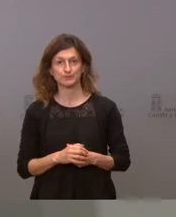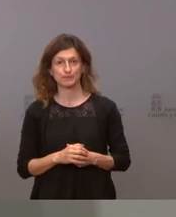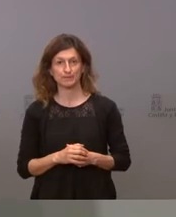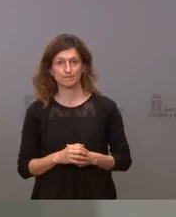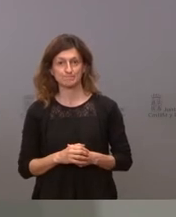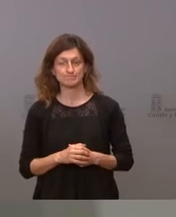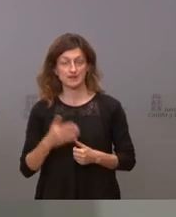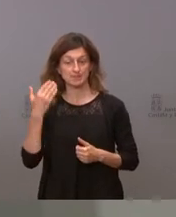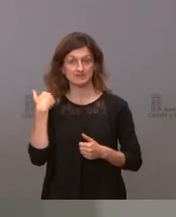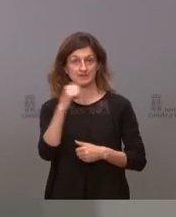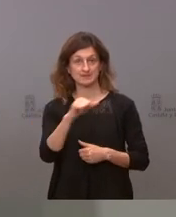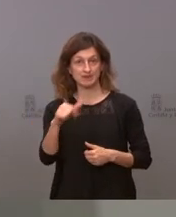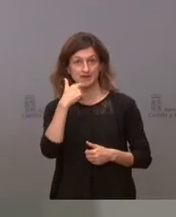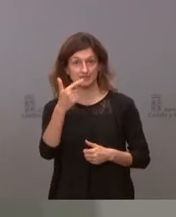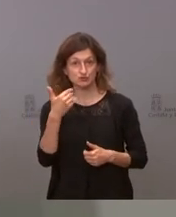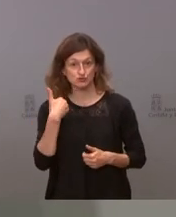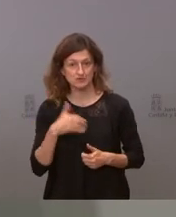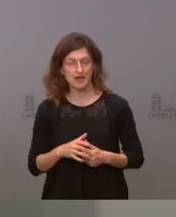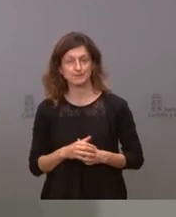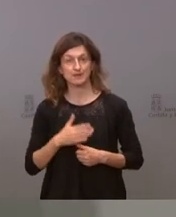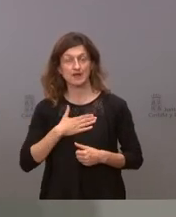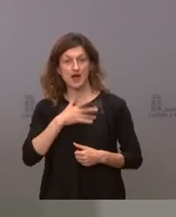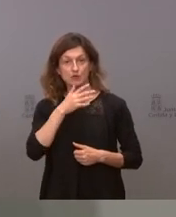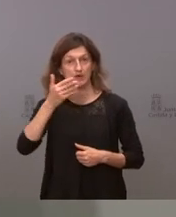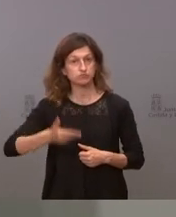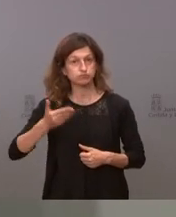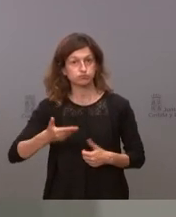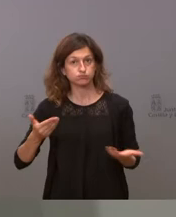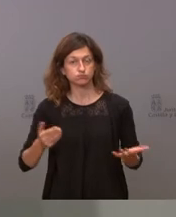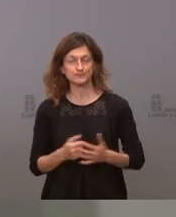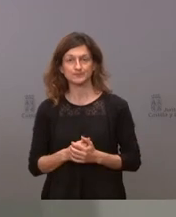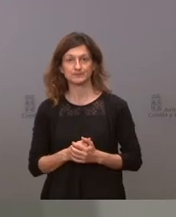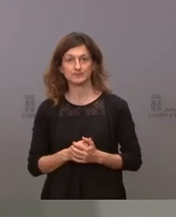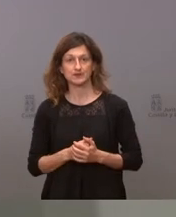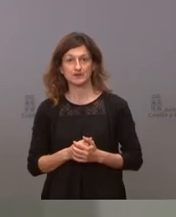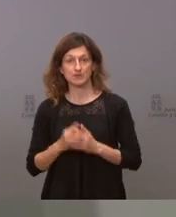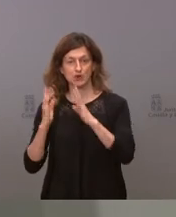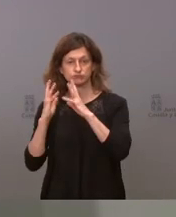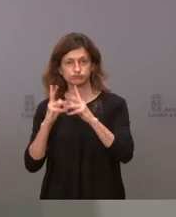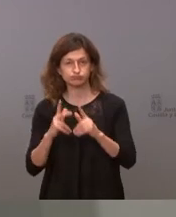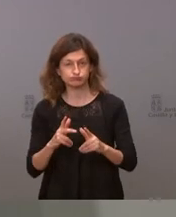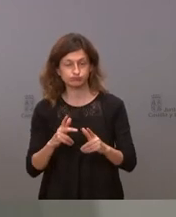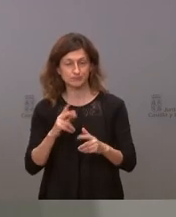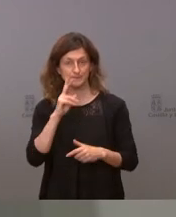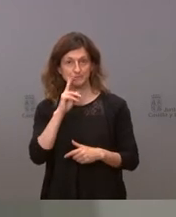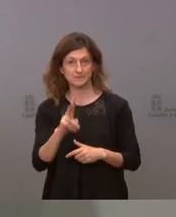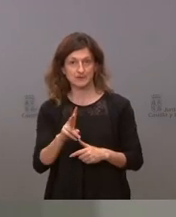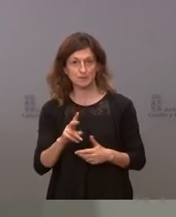la semana pasada lo que nos importa en este momento es que la incidencia ya no refleja exactamente